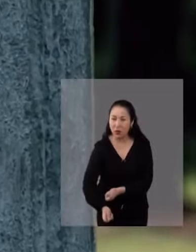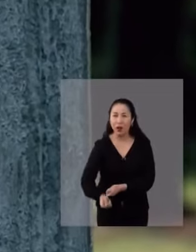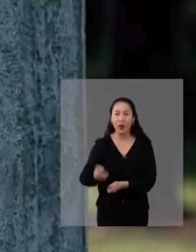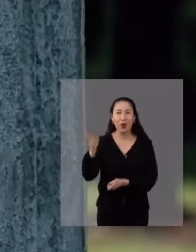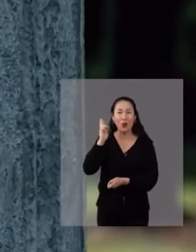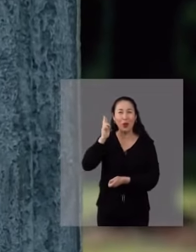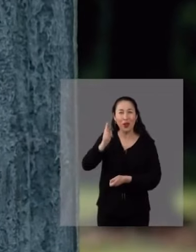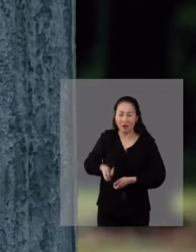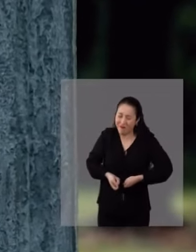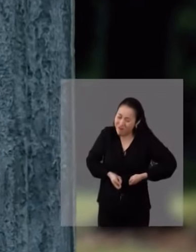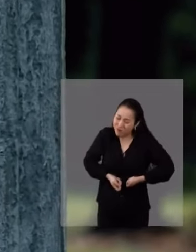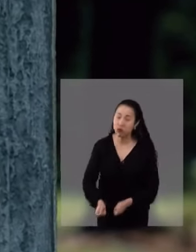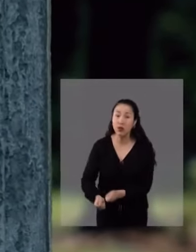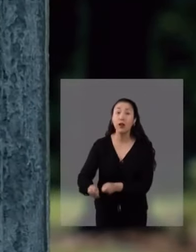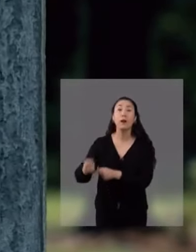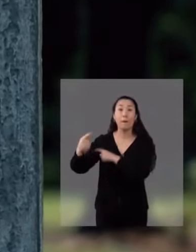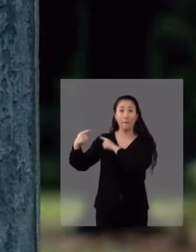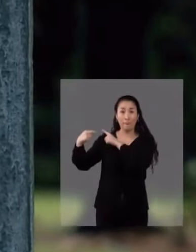Esta es su historia.